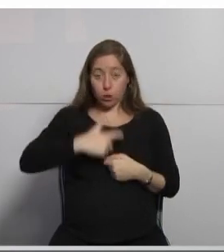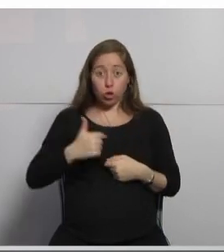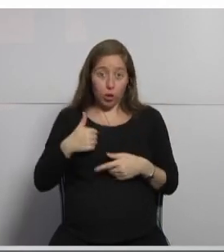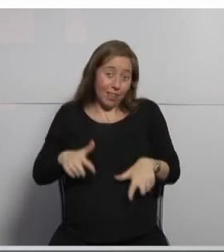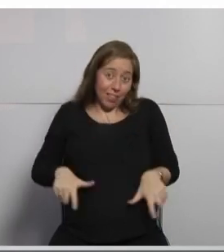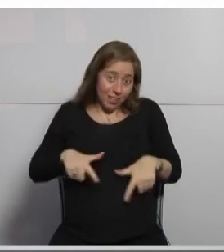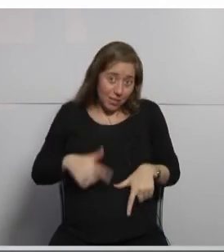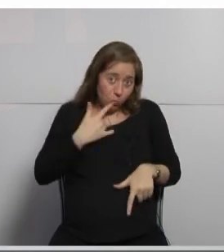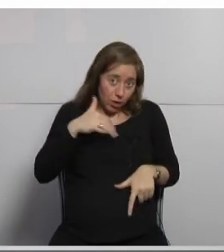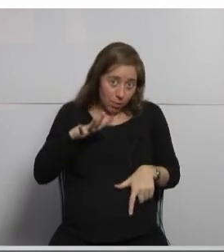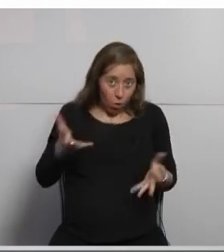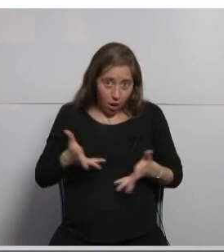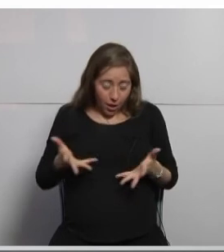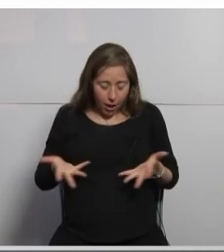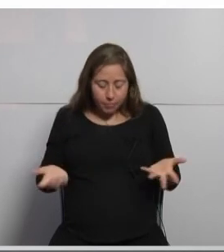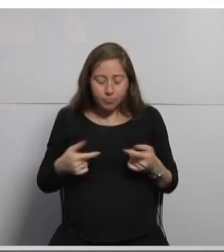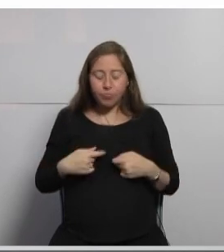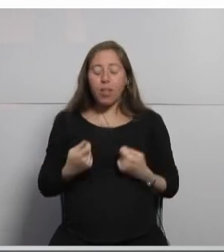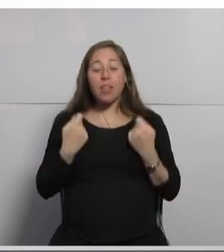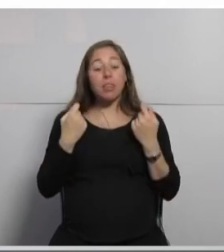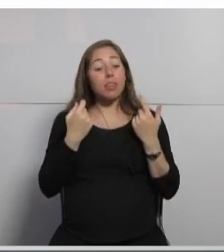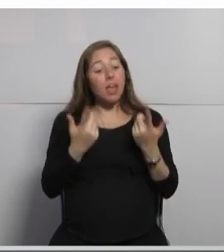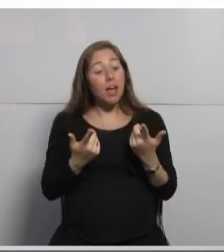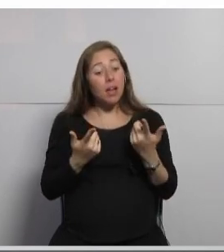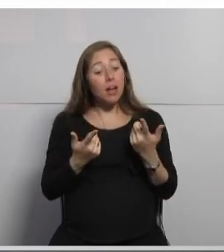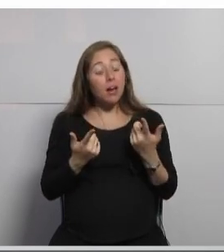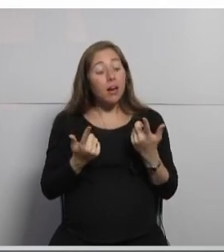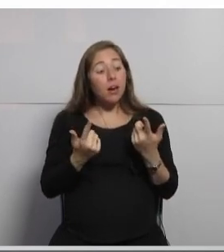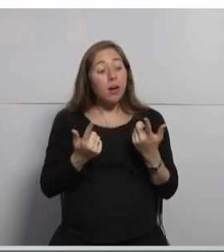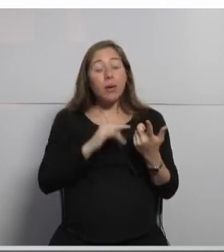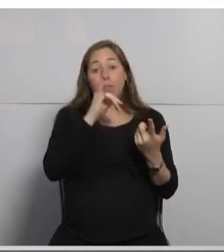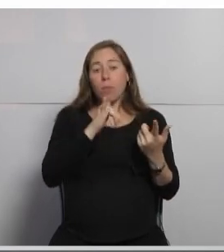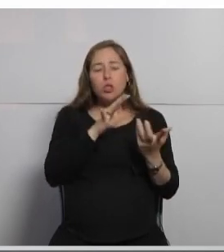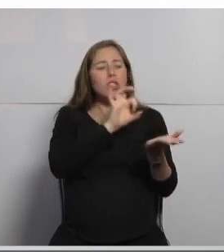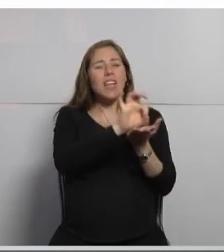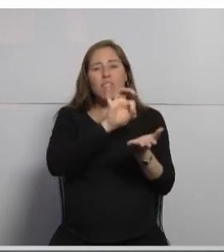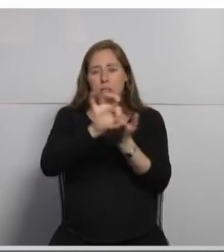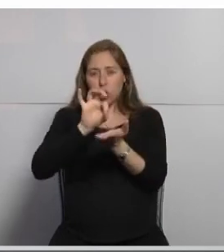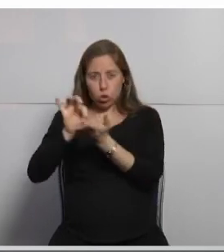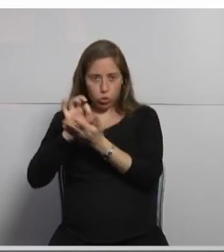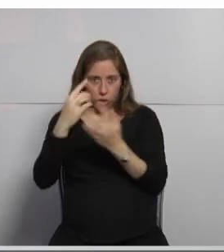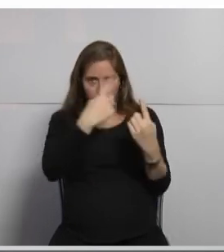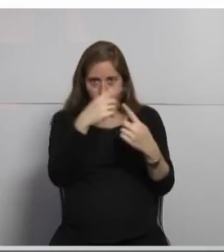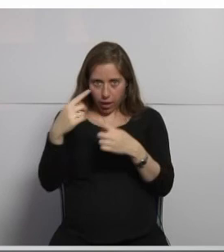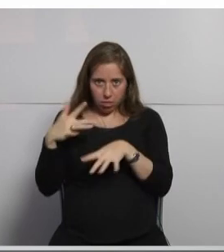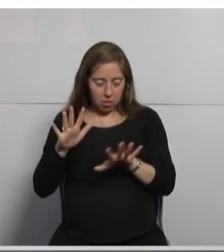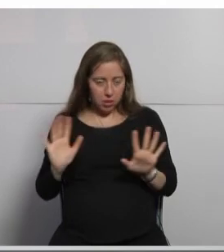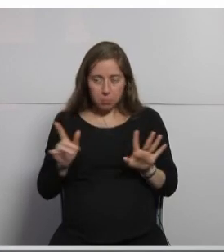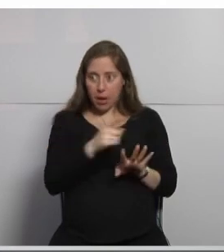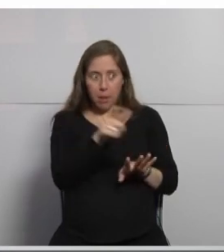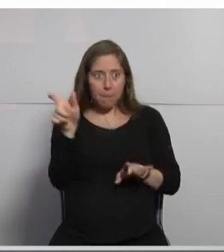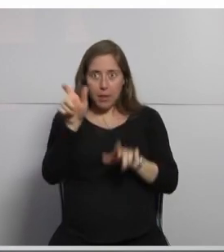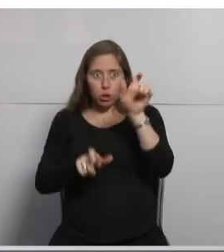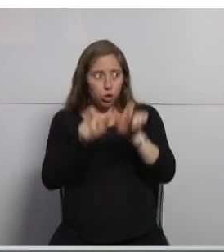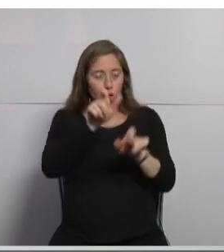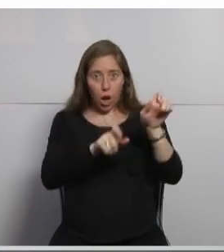sería la intendencia da de alta los backends todos los servicios que pueden estar conectados